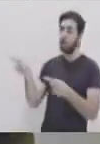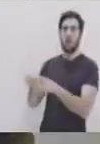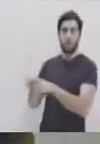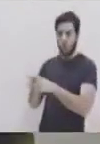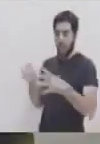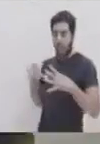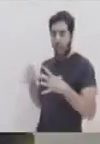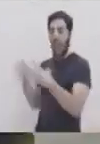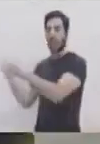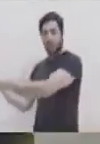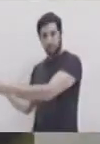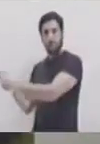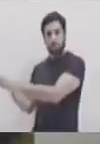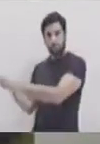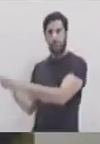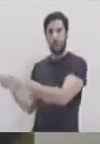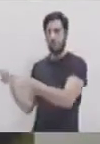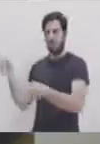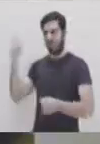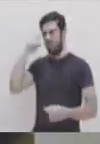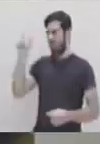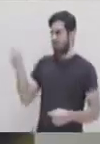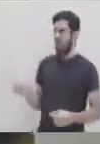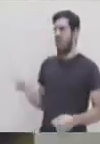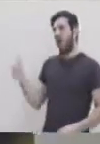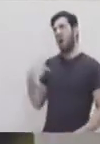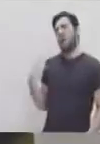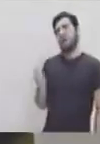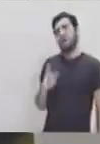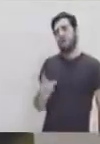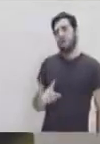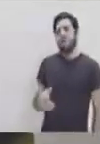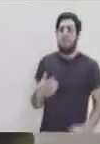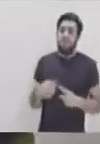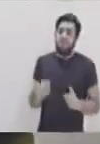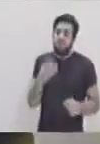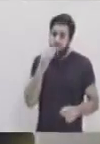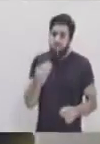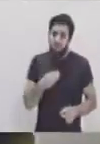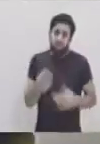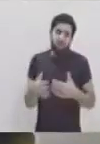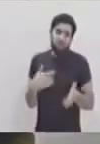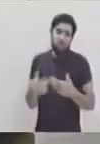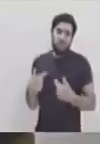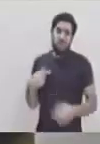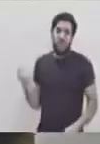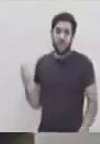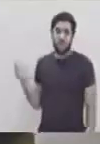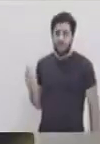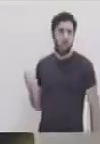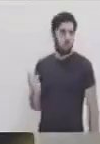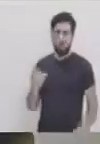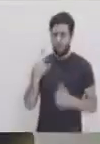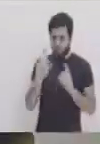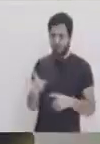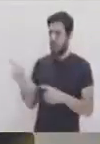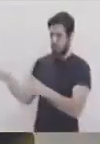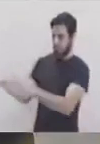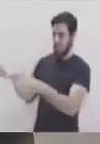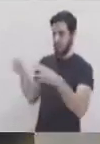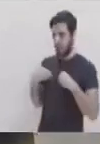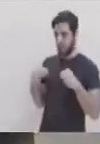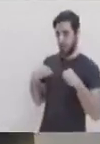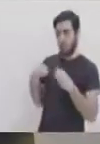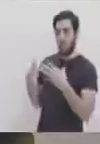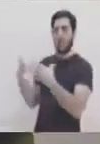eres, ¿verdad? No tienes que tener miedo a demostrarte con esa persona como eres, porque si te limitas es que no tienes la confianza suficiente